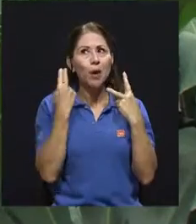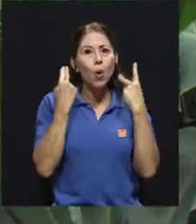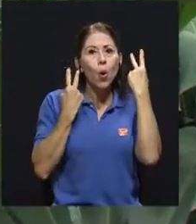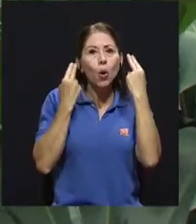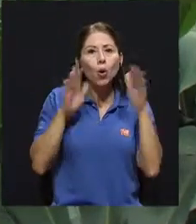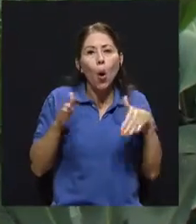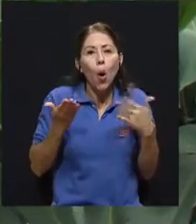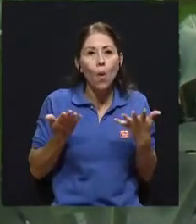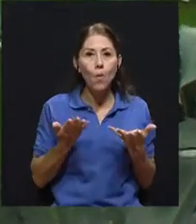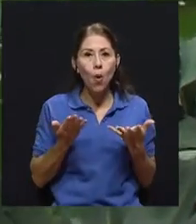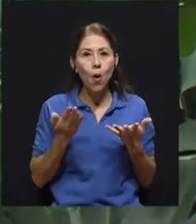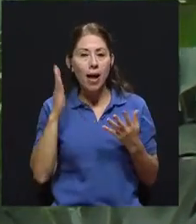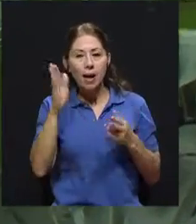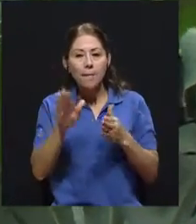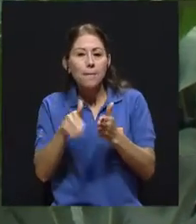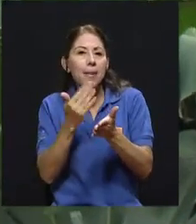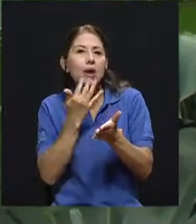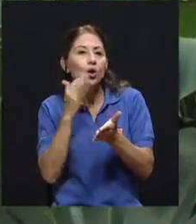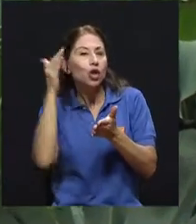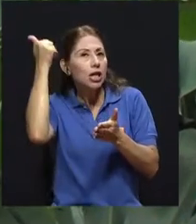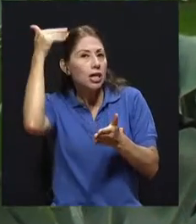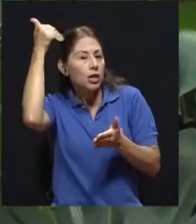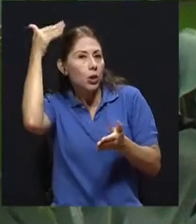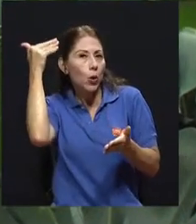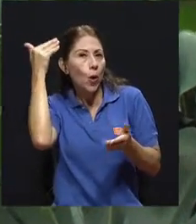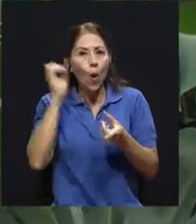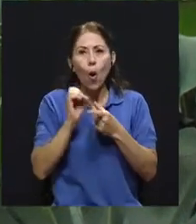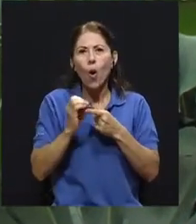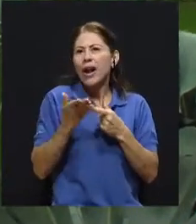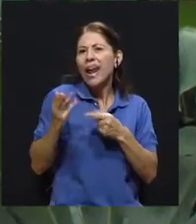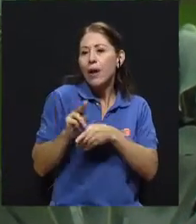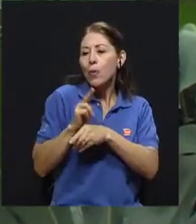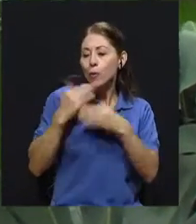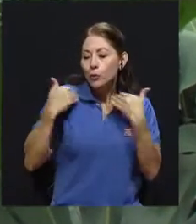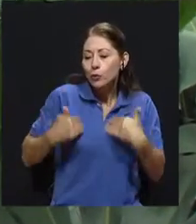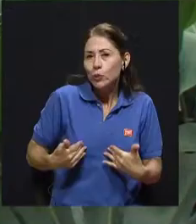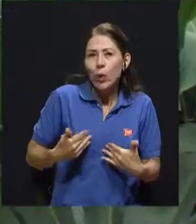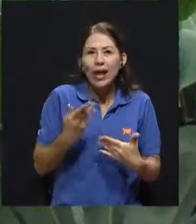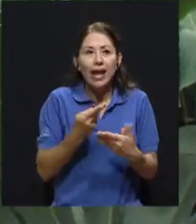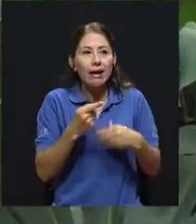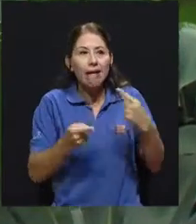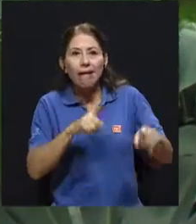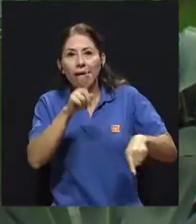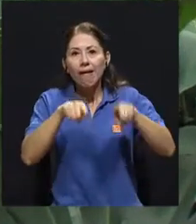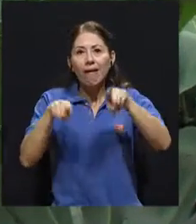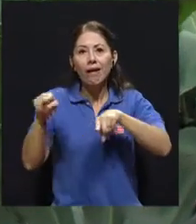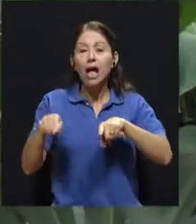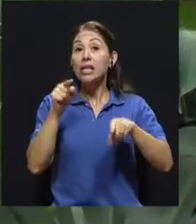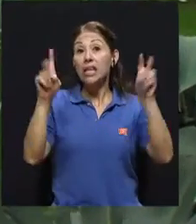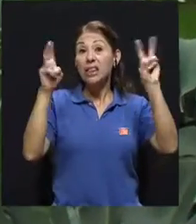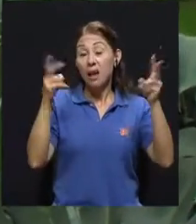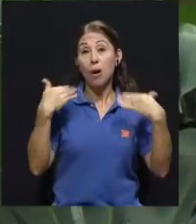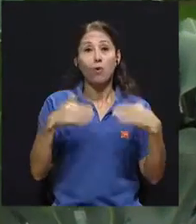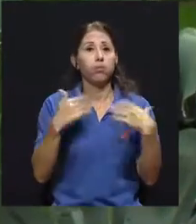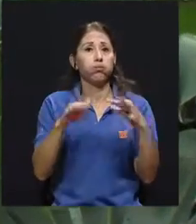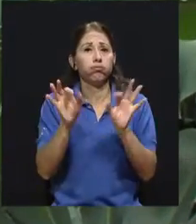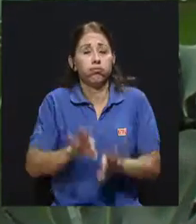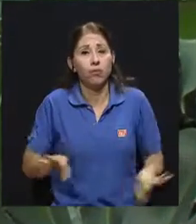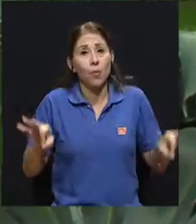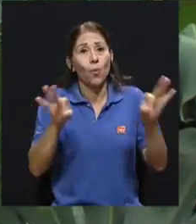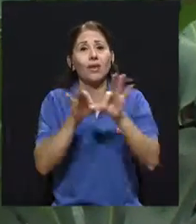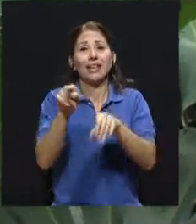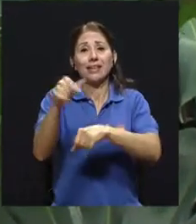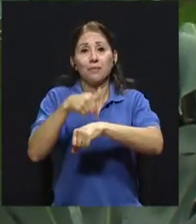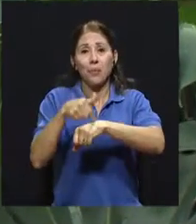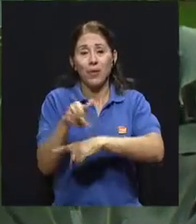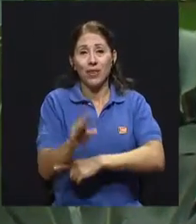uso otra, se vuelve un tema casi que de primer orden. Porque es la manera en la que yo me voy a